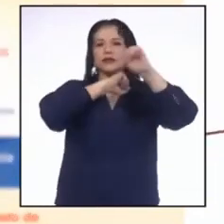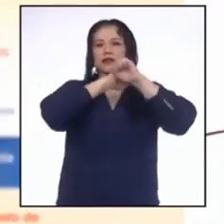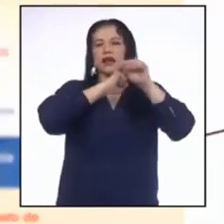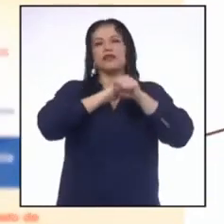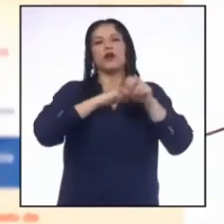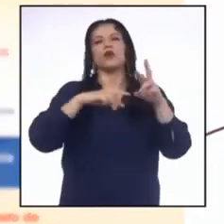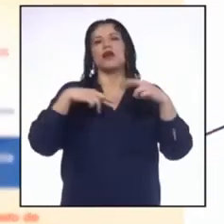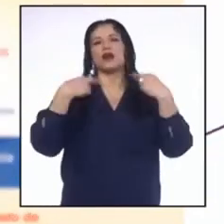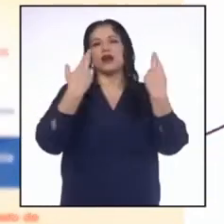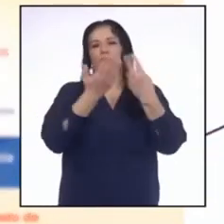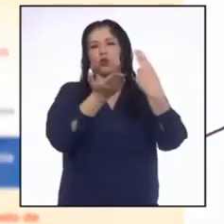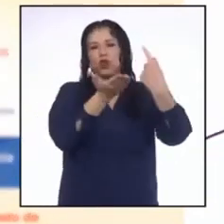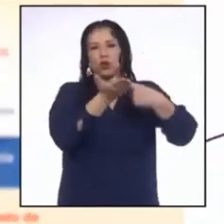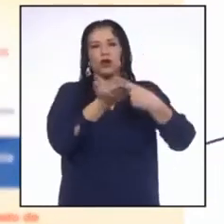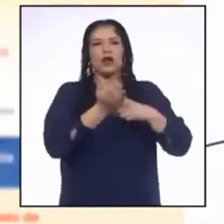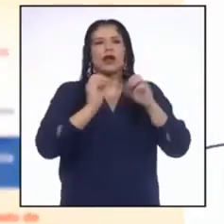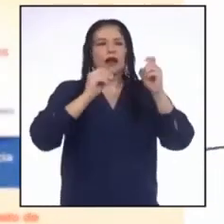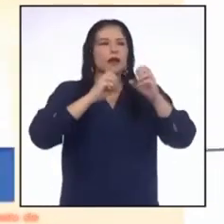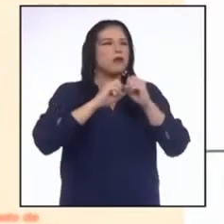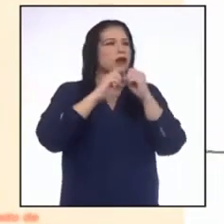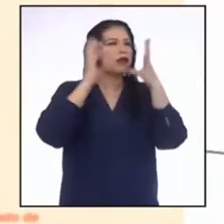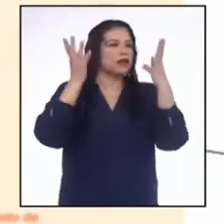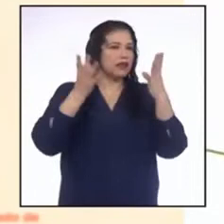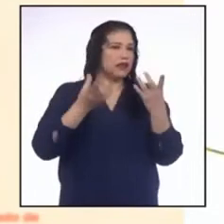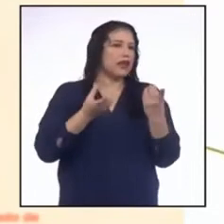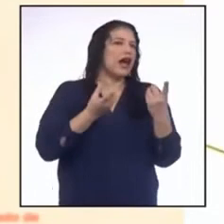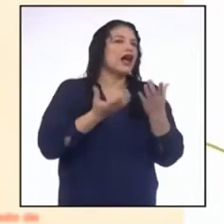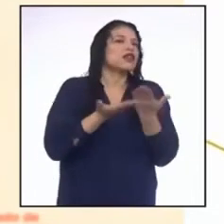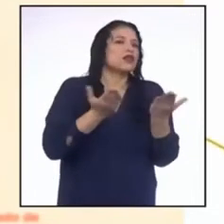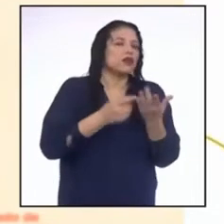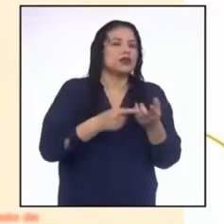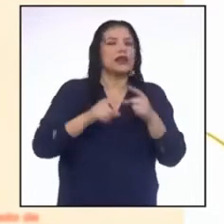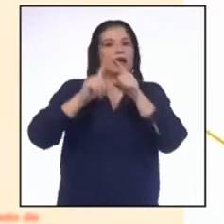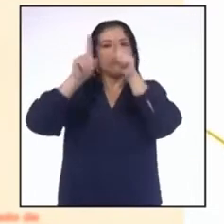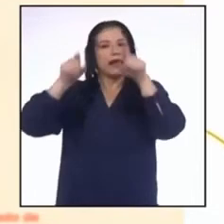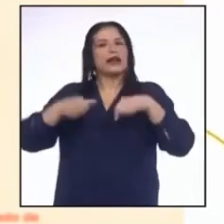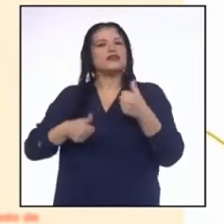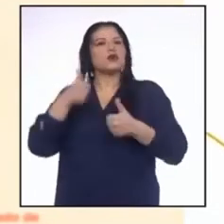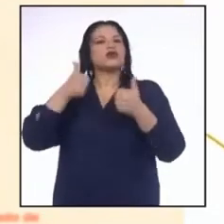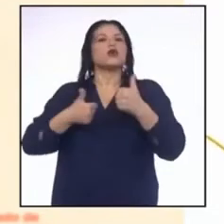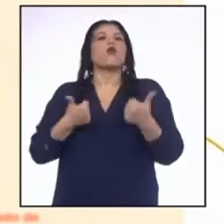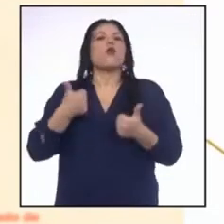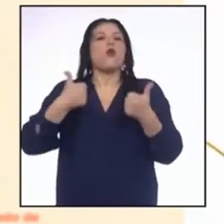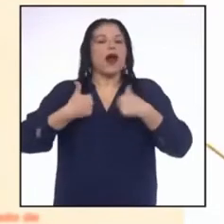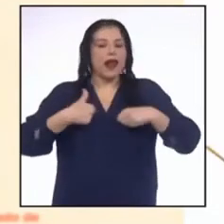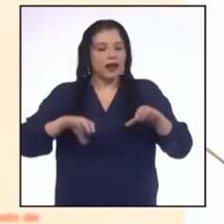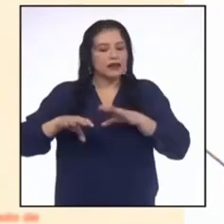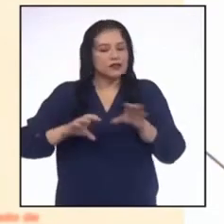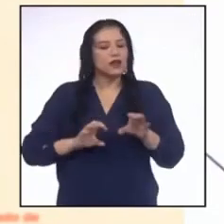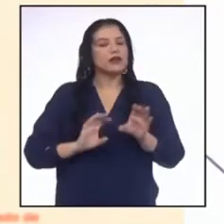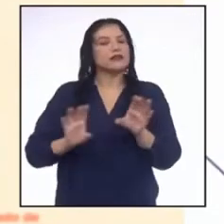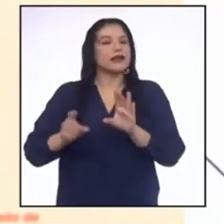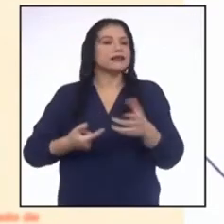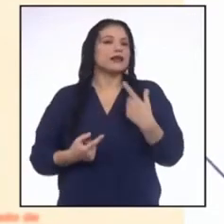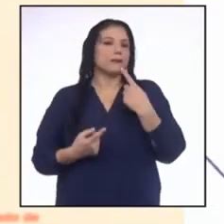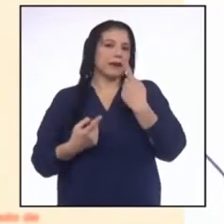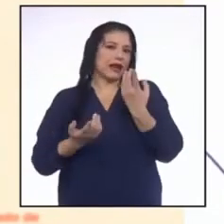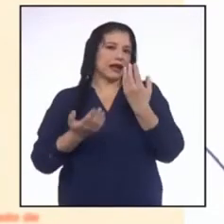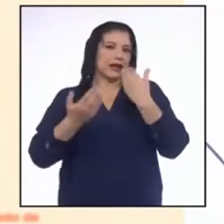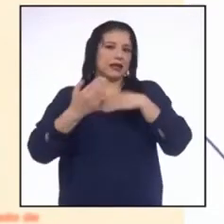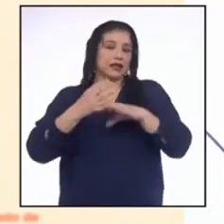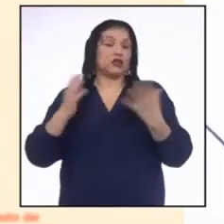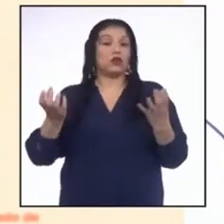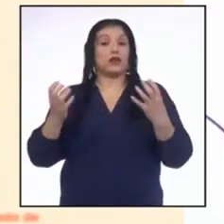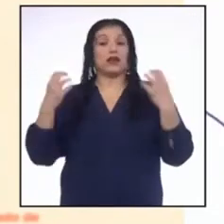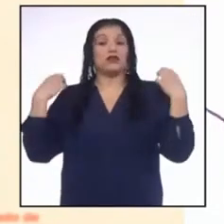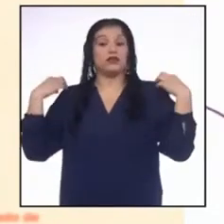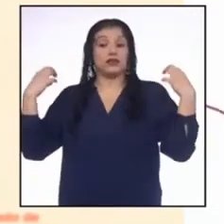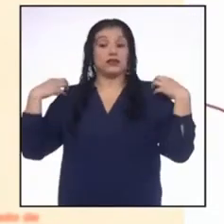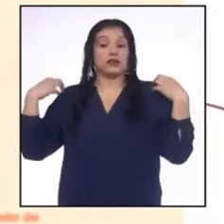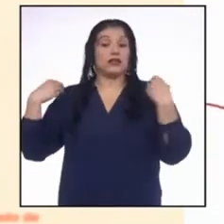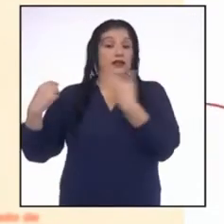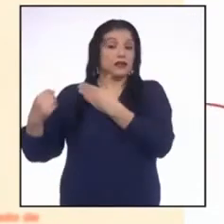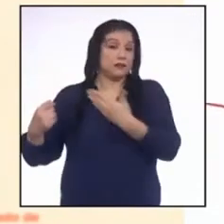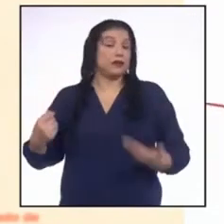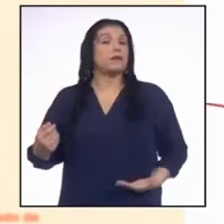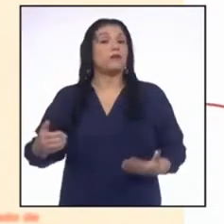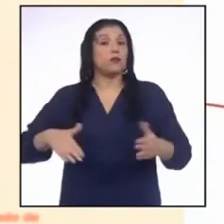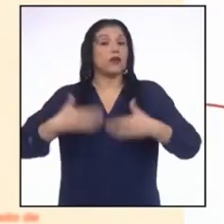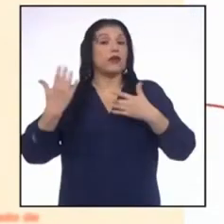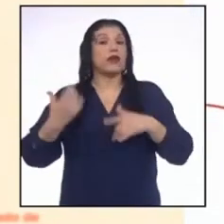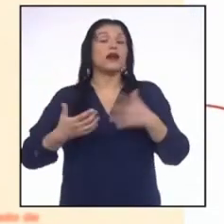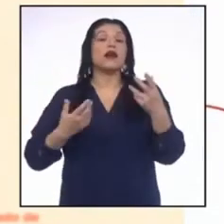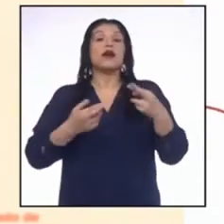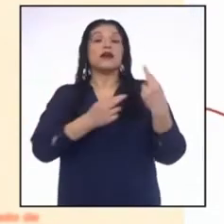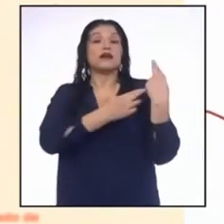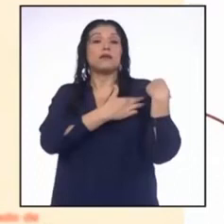un foro con día y todo. El segundo nos dice qué acciones hacer para ahorrar energía en las instituciones del sector público. Es como si